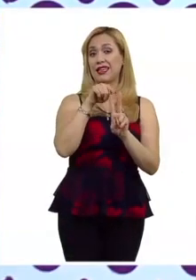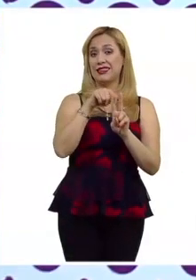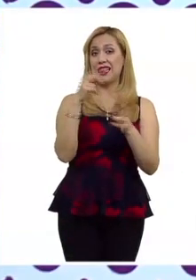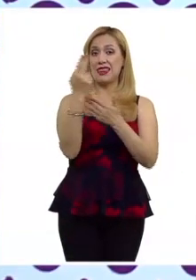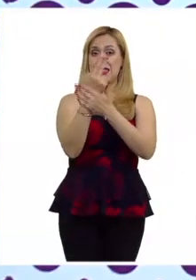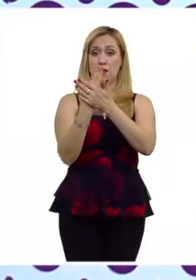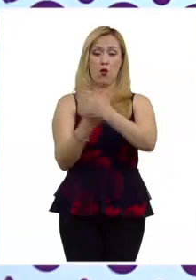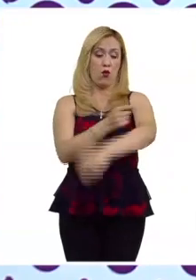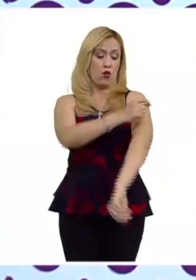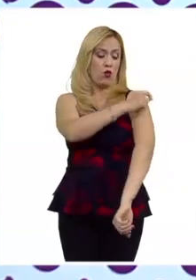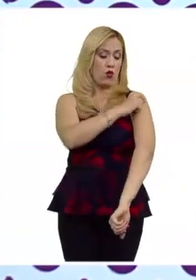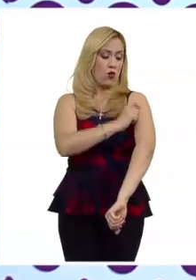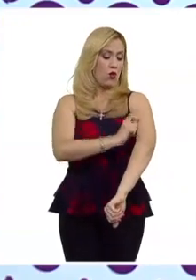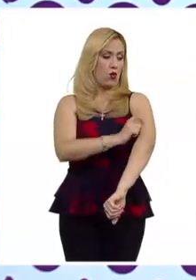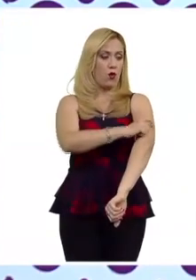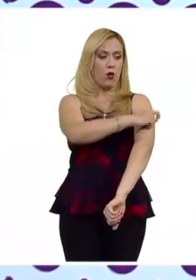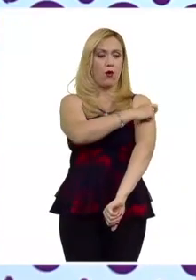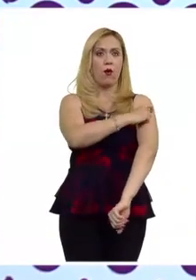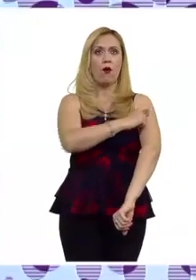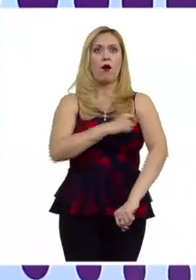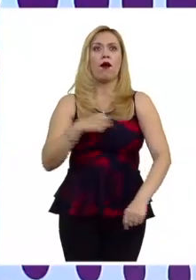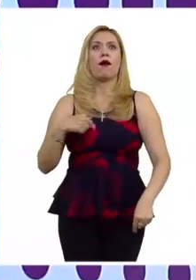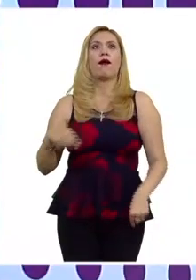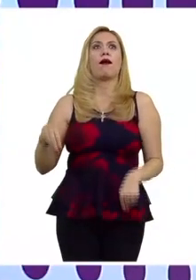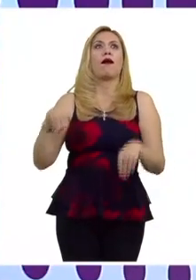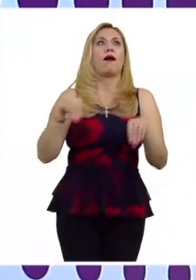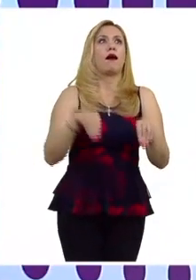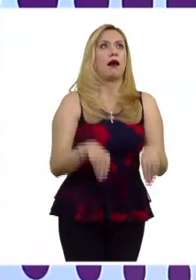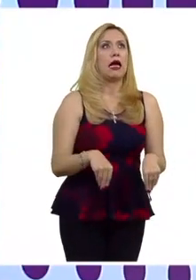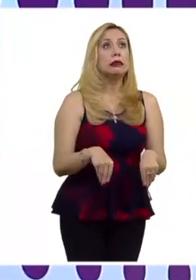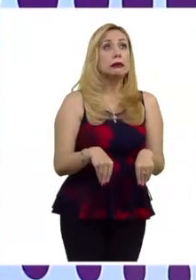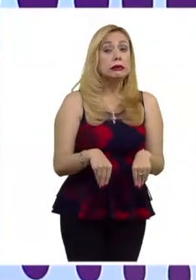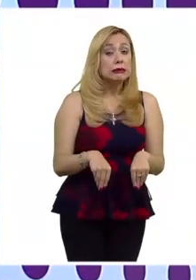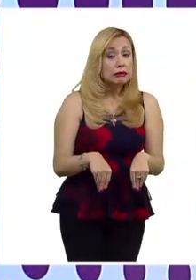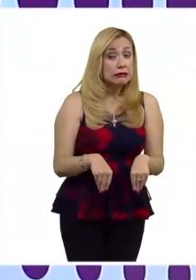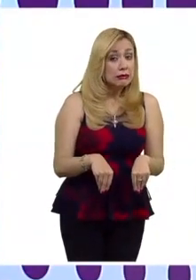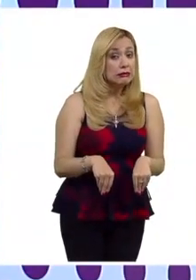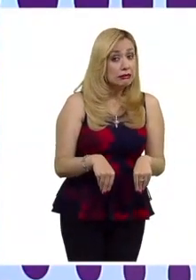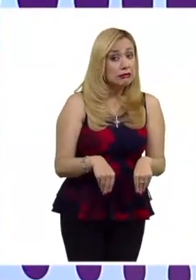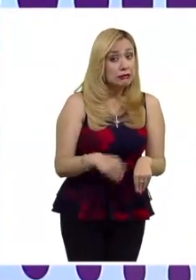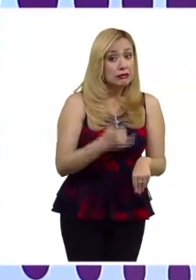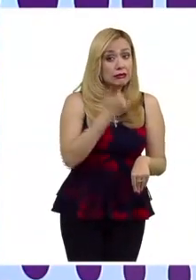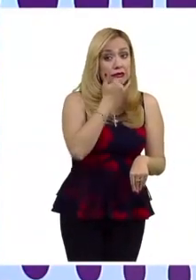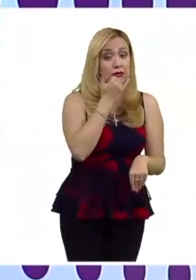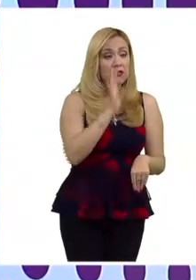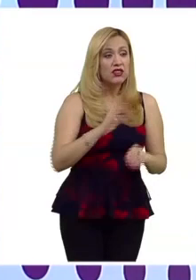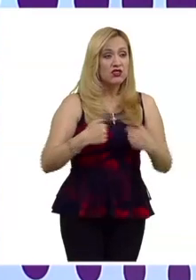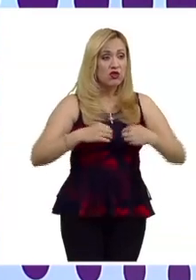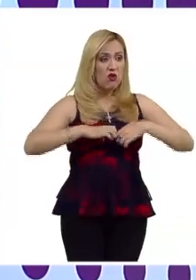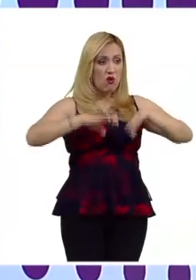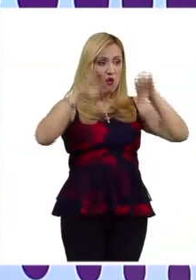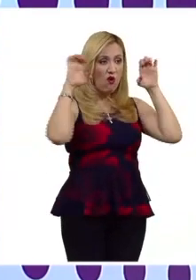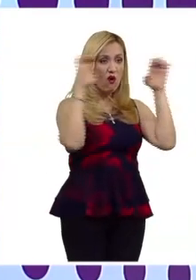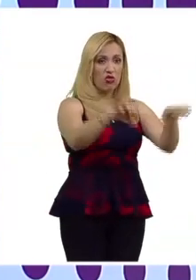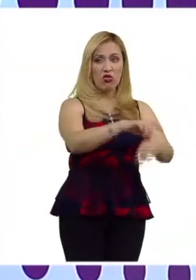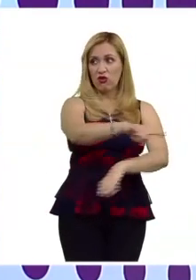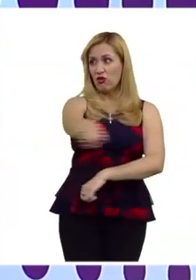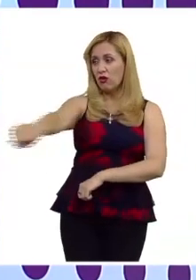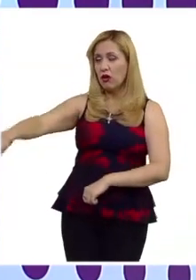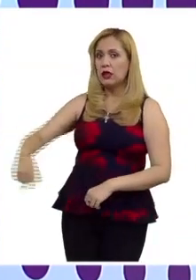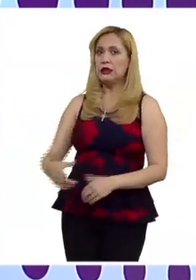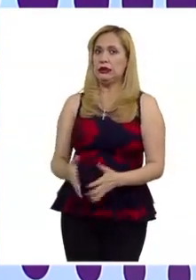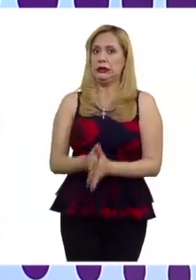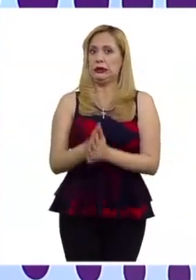en ese contexto sí representaba un discurso de odio y por lo tanto esa protección a los